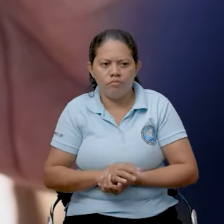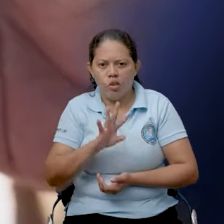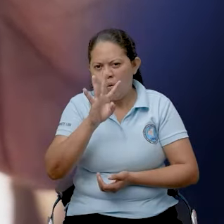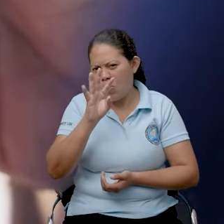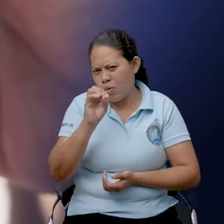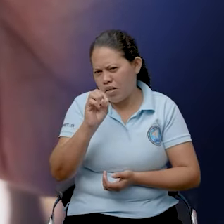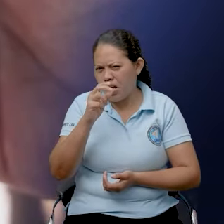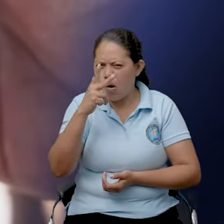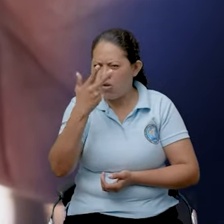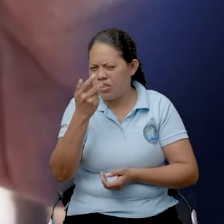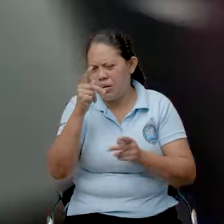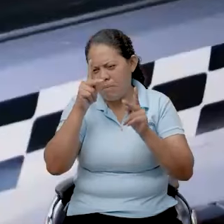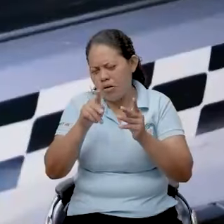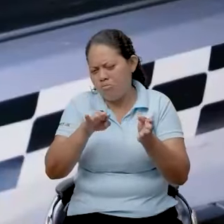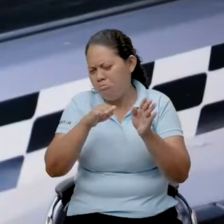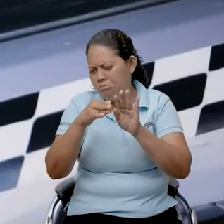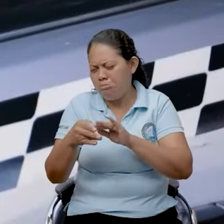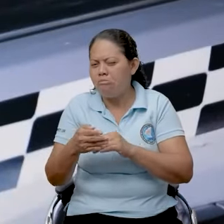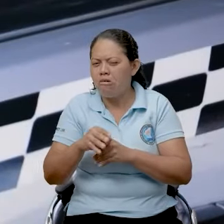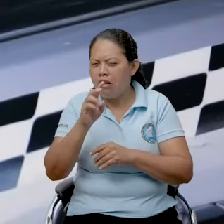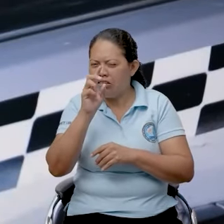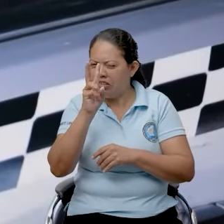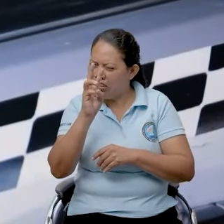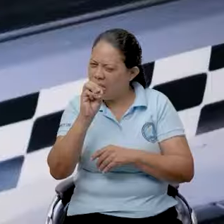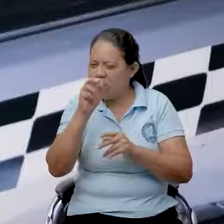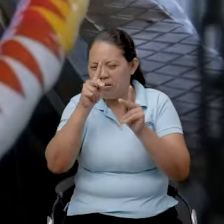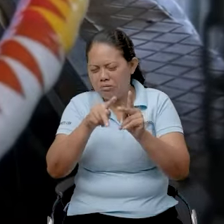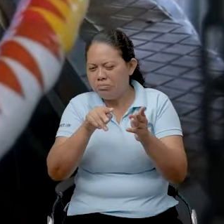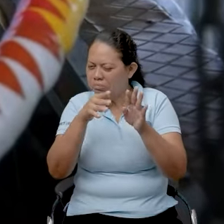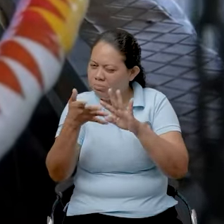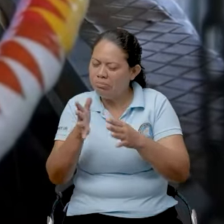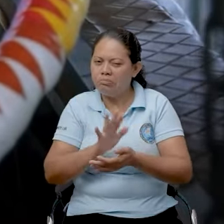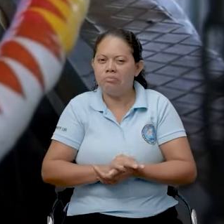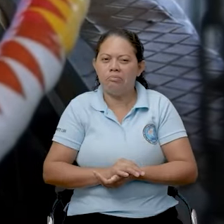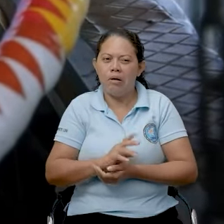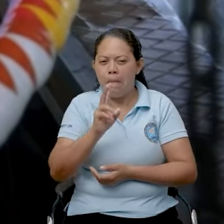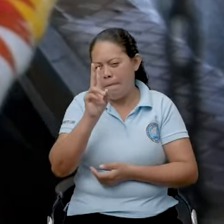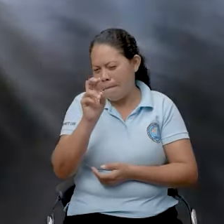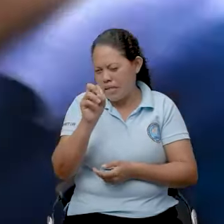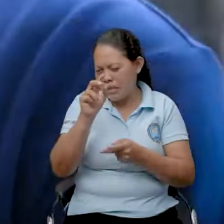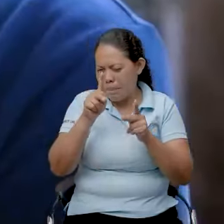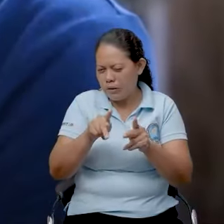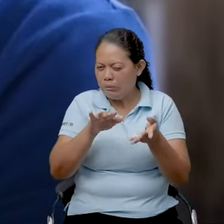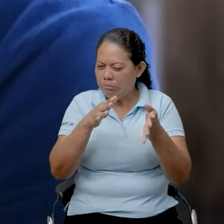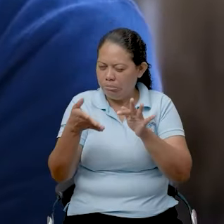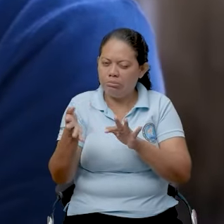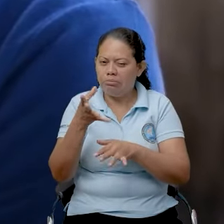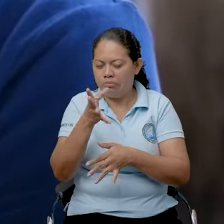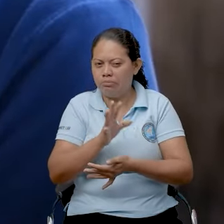40 o 80 personas que murieron. 30 personas. Como unas 20. Como unas 20.